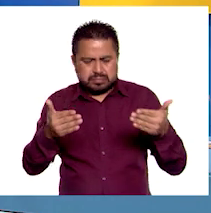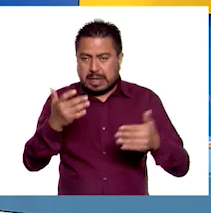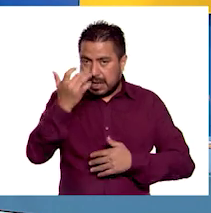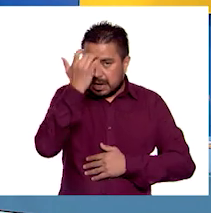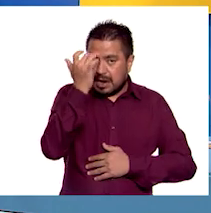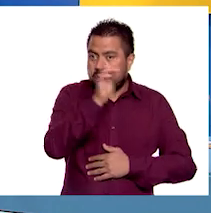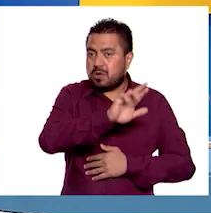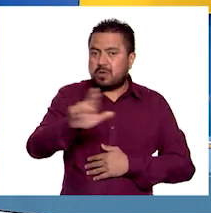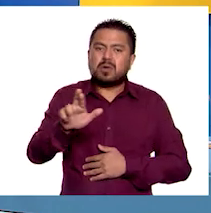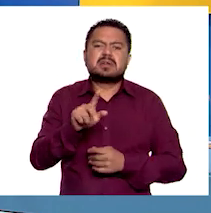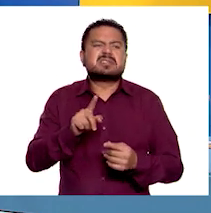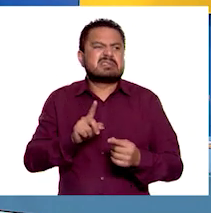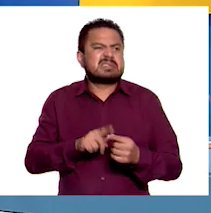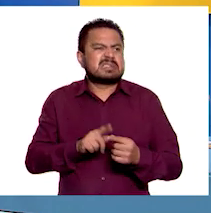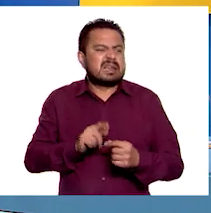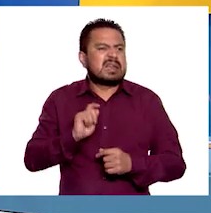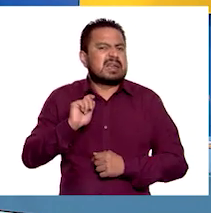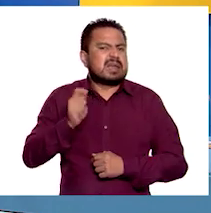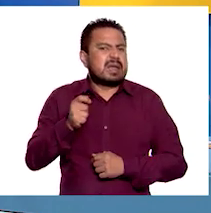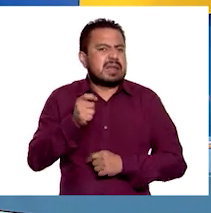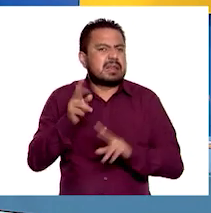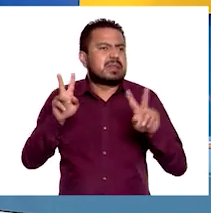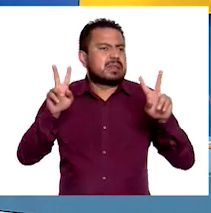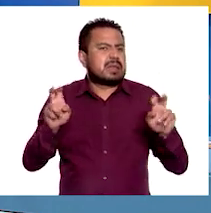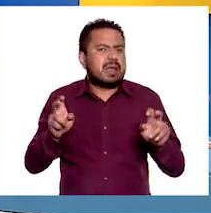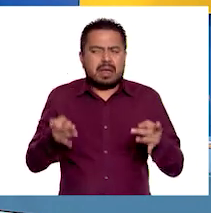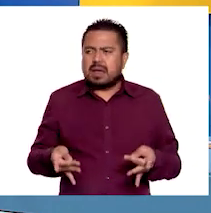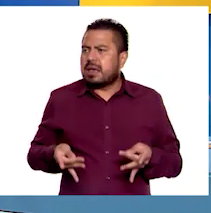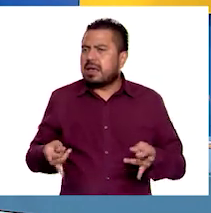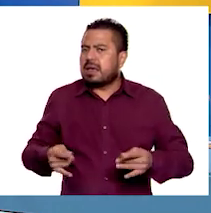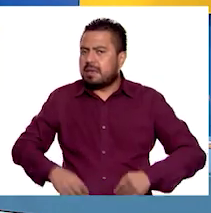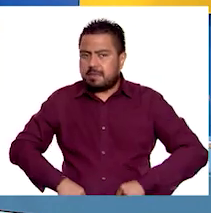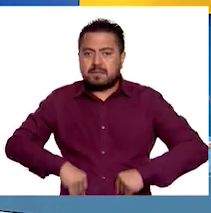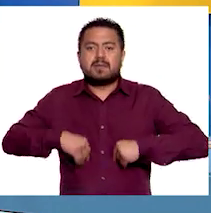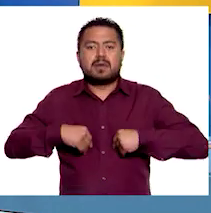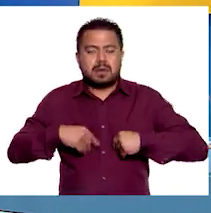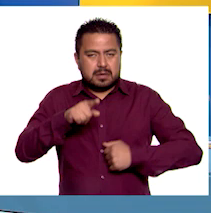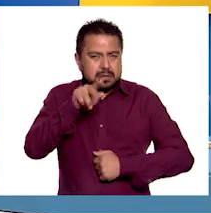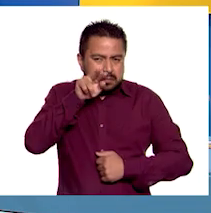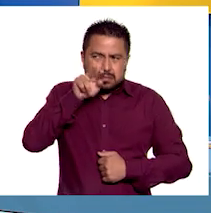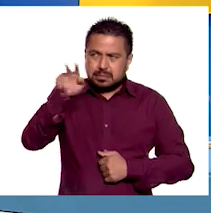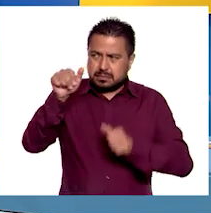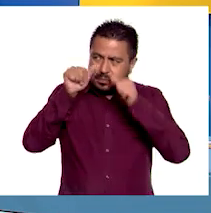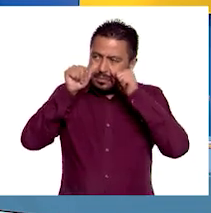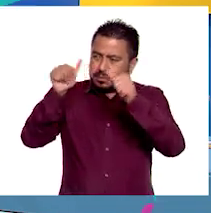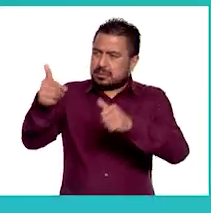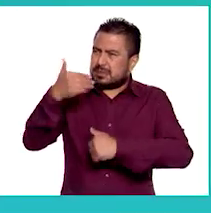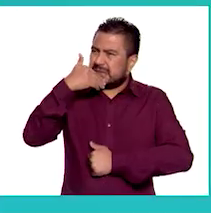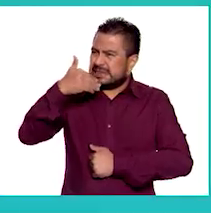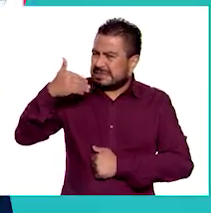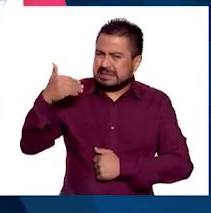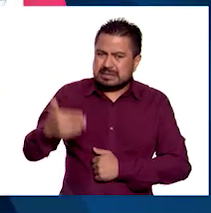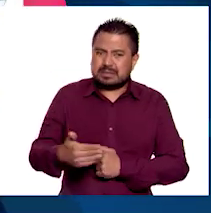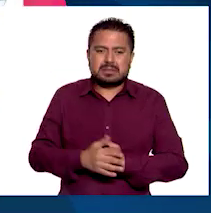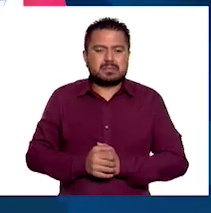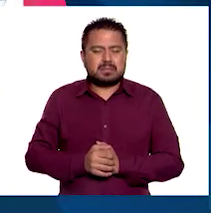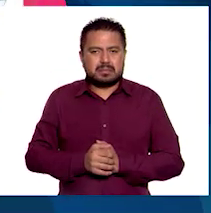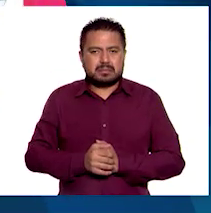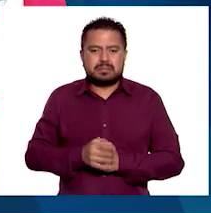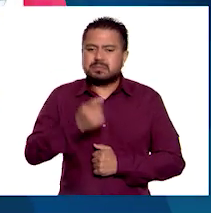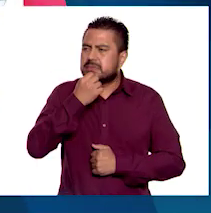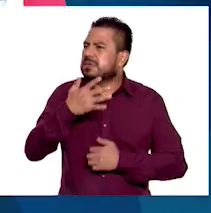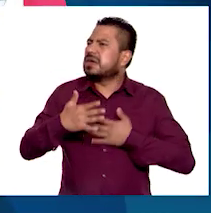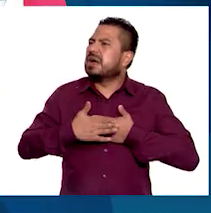reconocer quién es quién en materia de calidad de vida. Observemos con atención qué nos